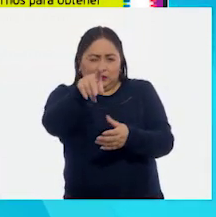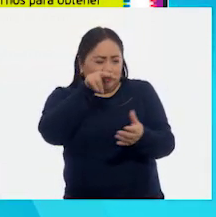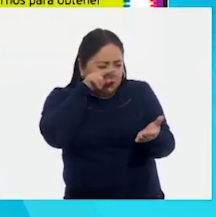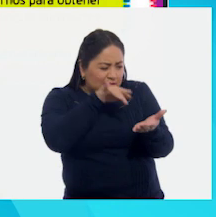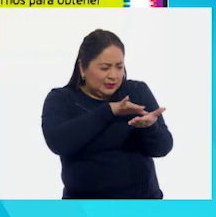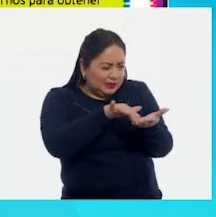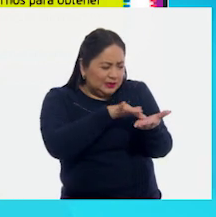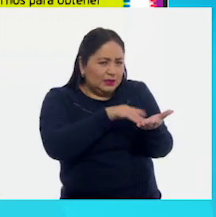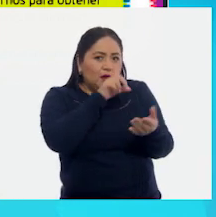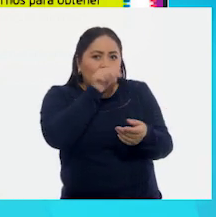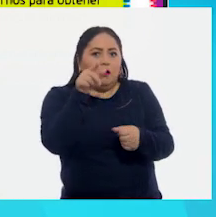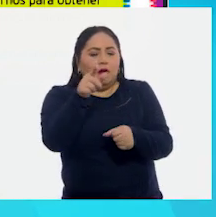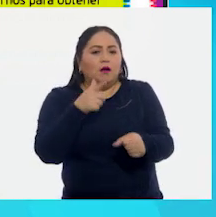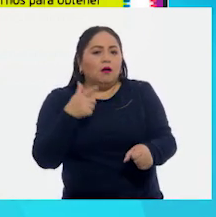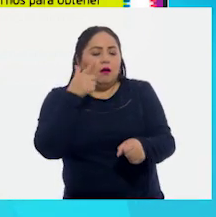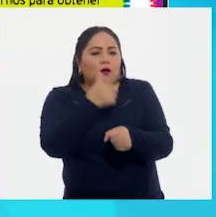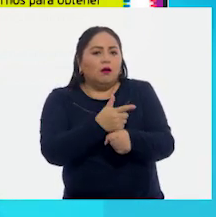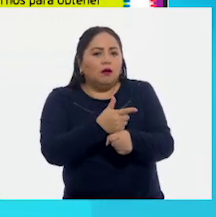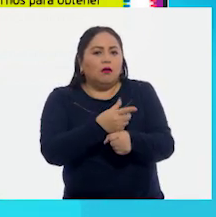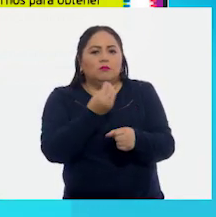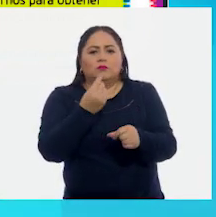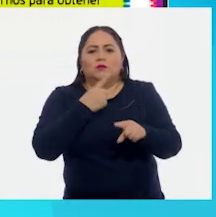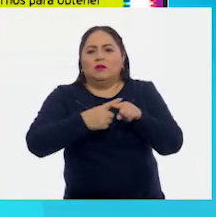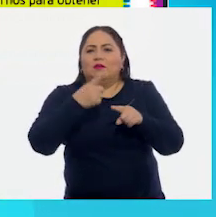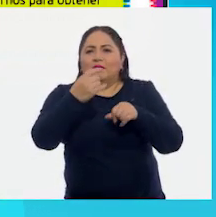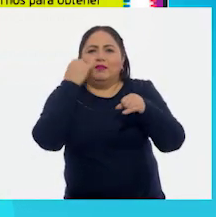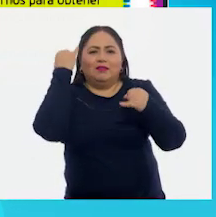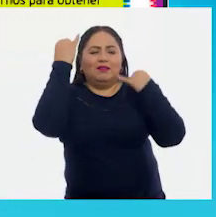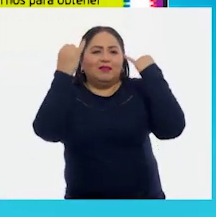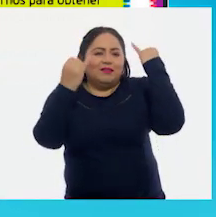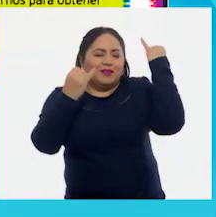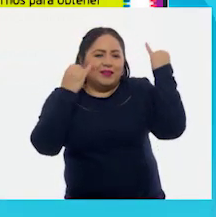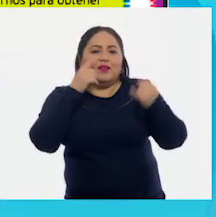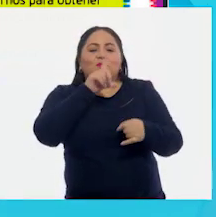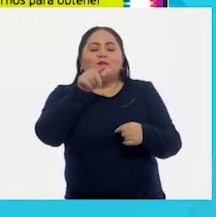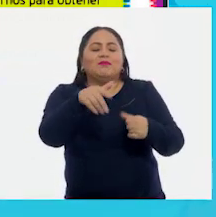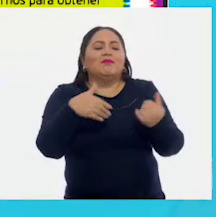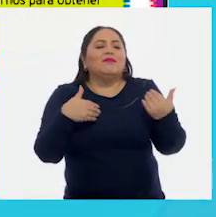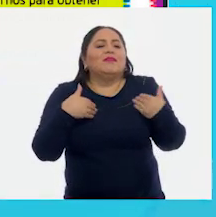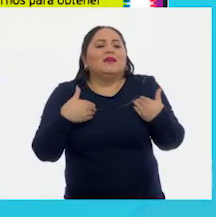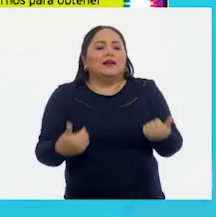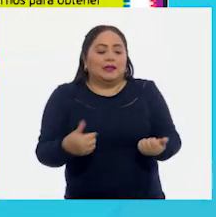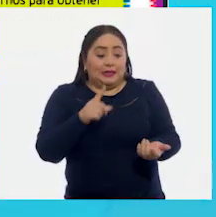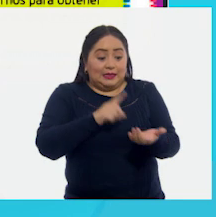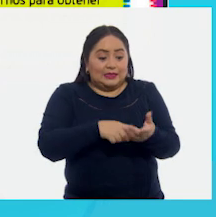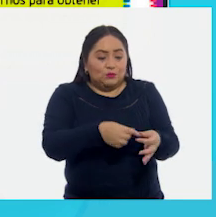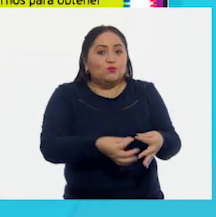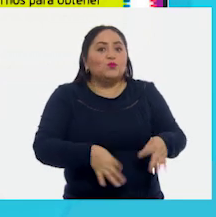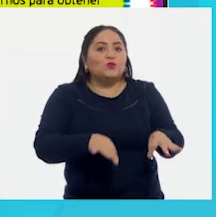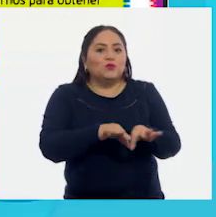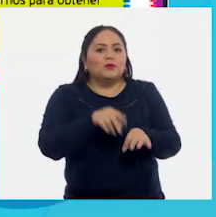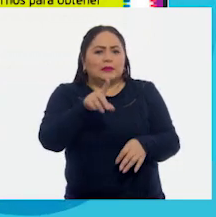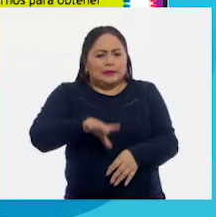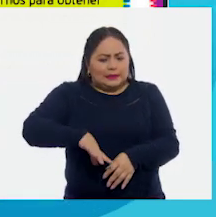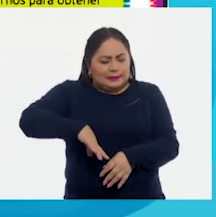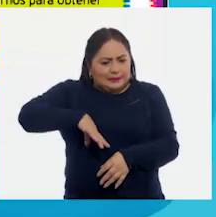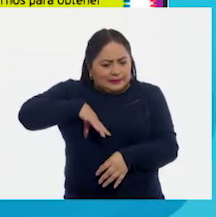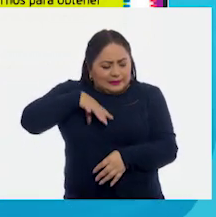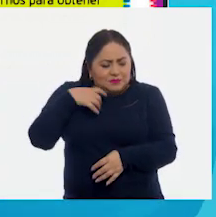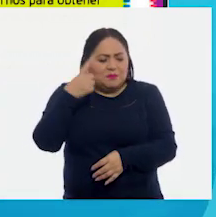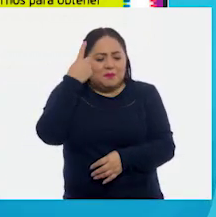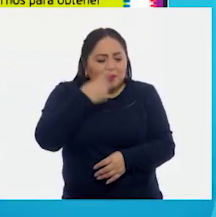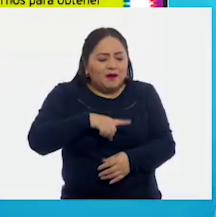descubrirás un mundo de fantasías. Entenderás lo importante que es esforzarnos